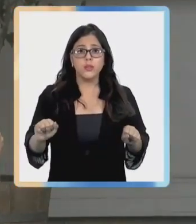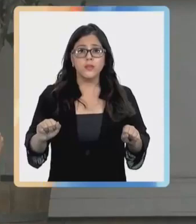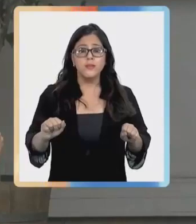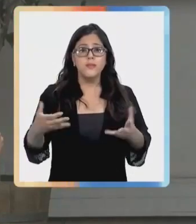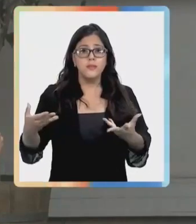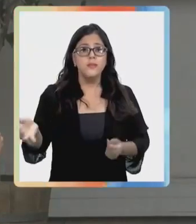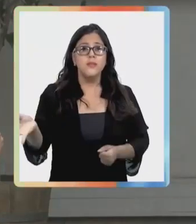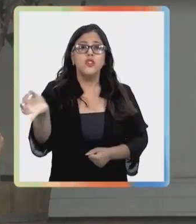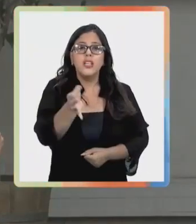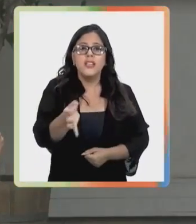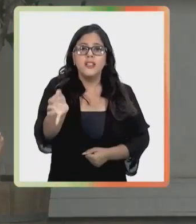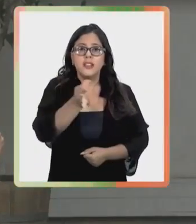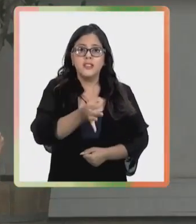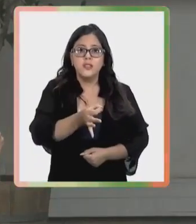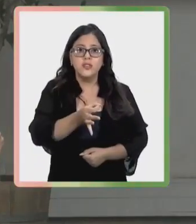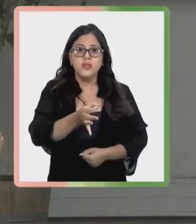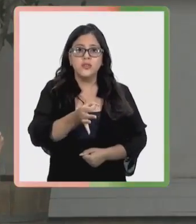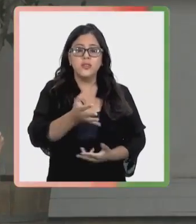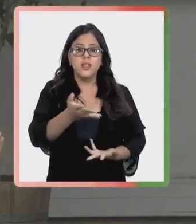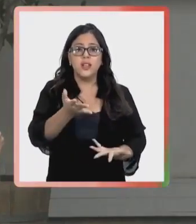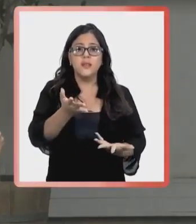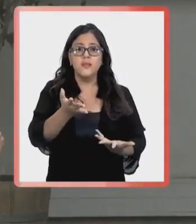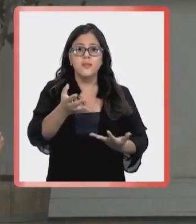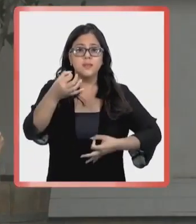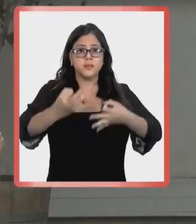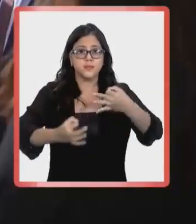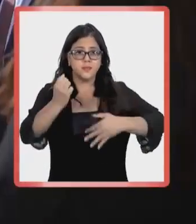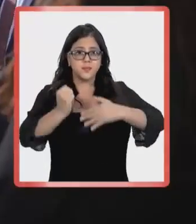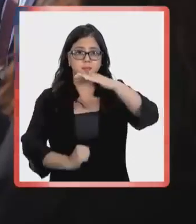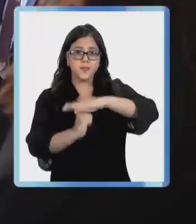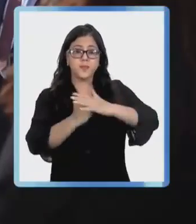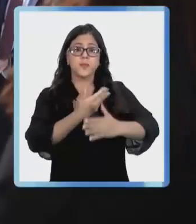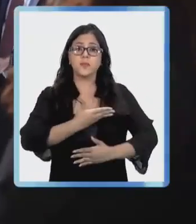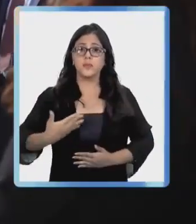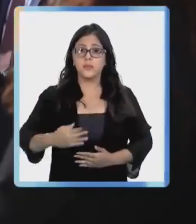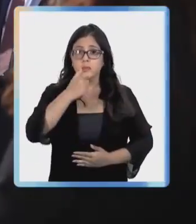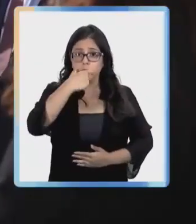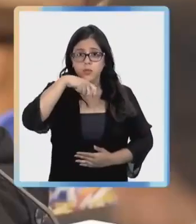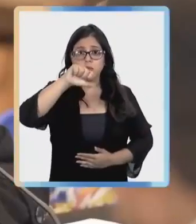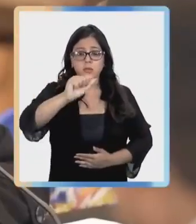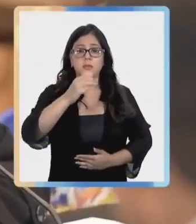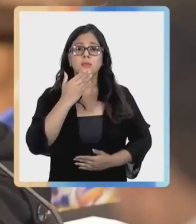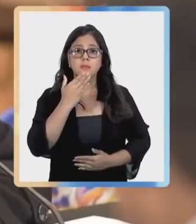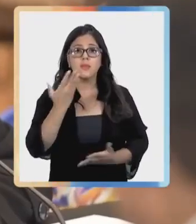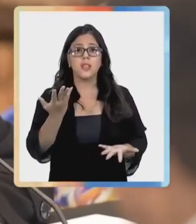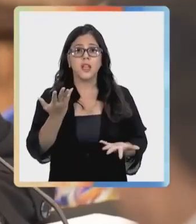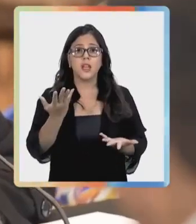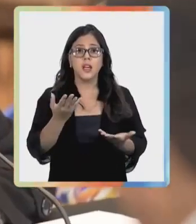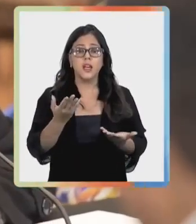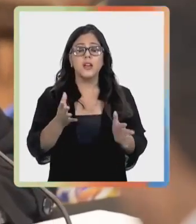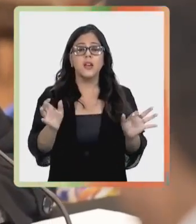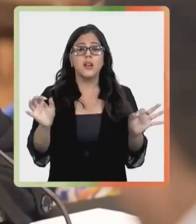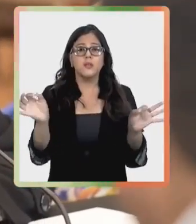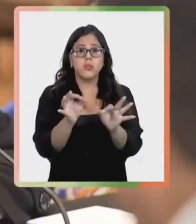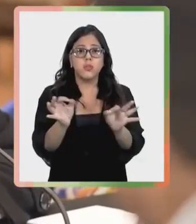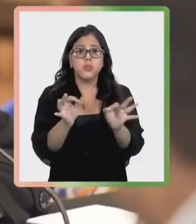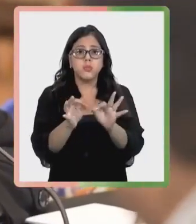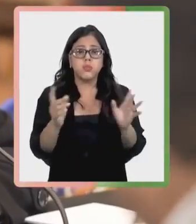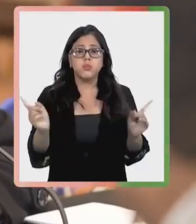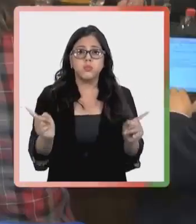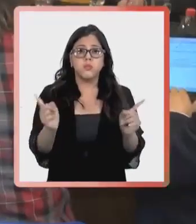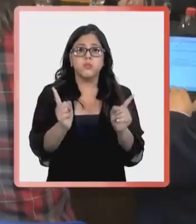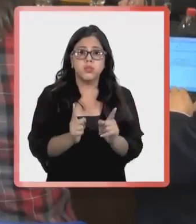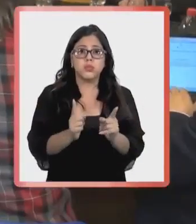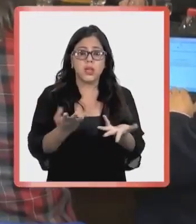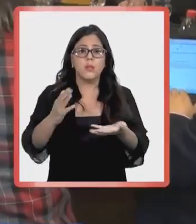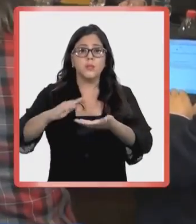acuerdo con la declaración emitida por la Corte Suprema. El presidente Gabriel Boric también hizo un recuento por los indultos